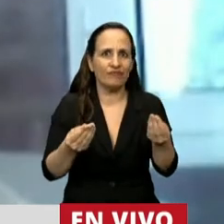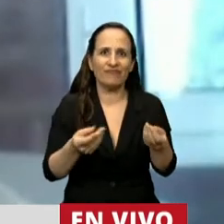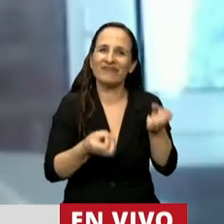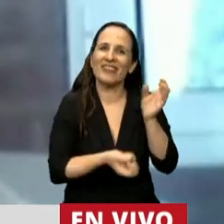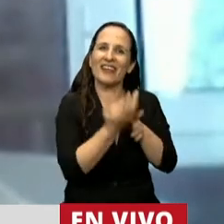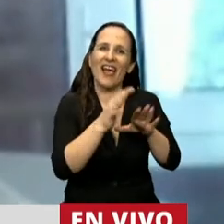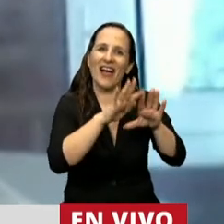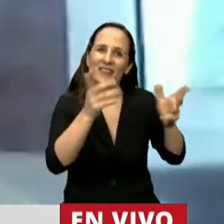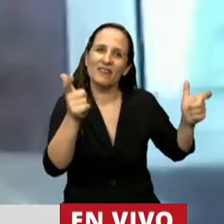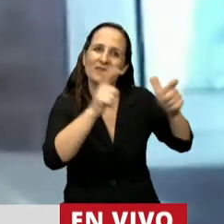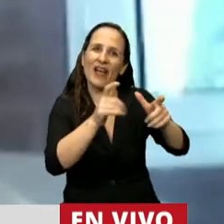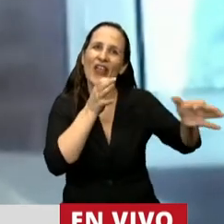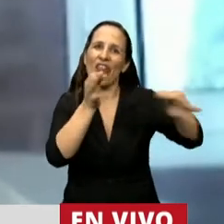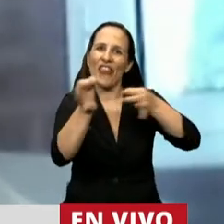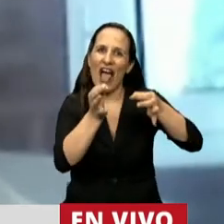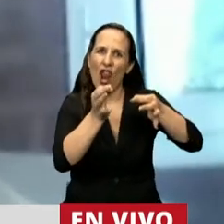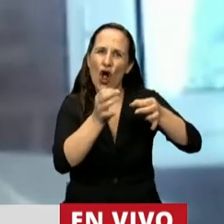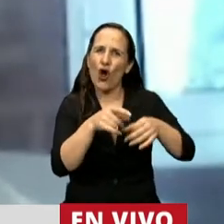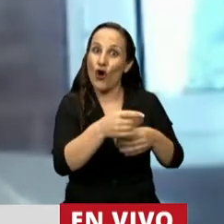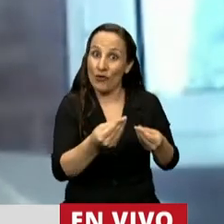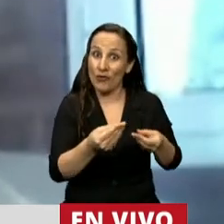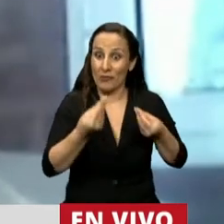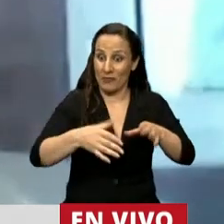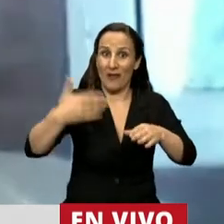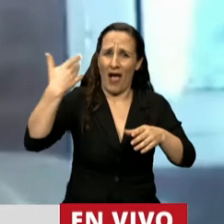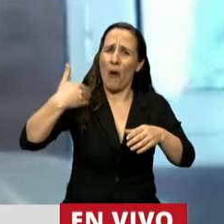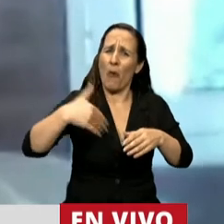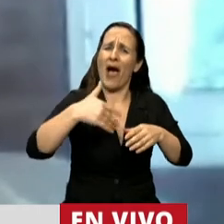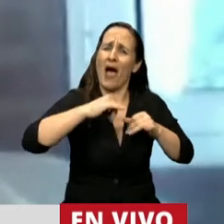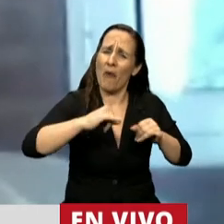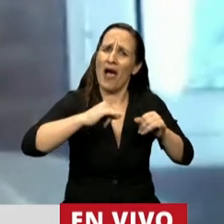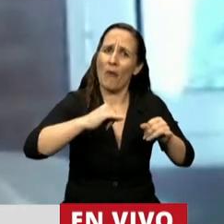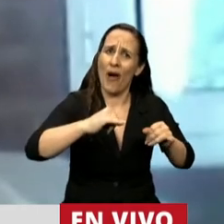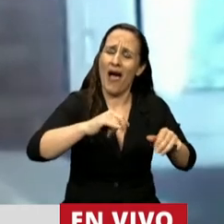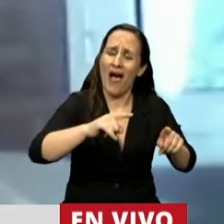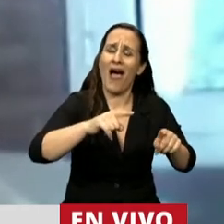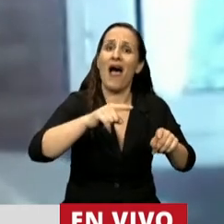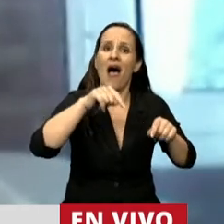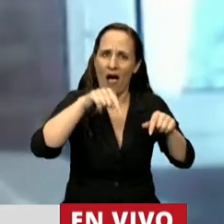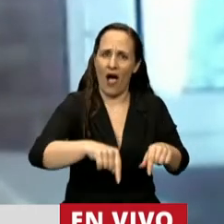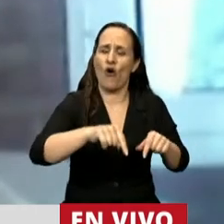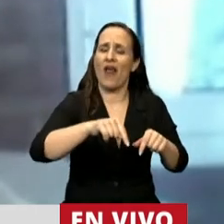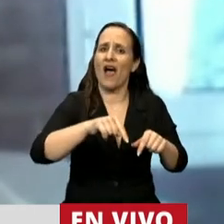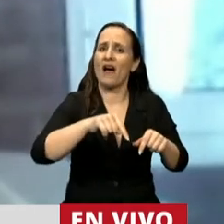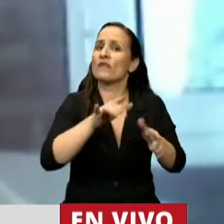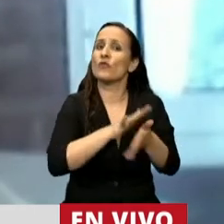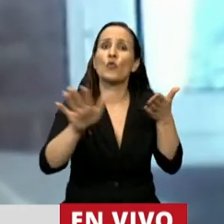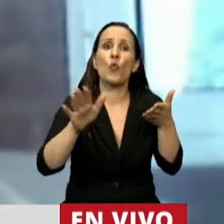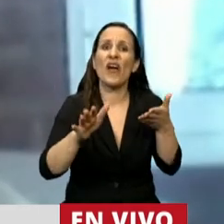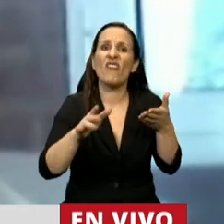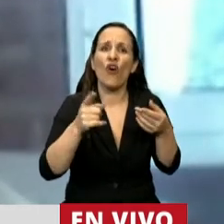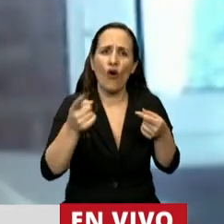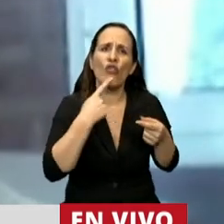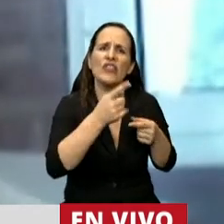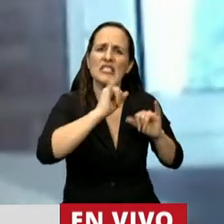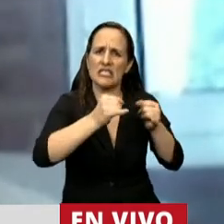mesa de diálogo. Mesa de diálogo que viene desde el principio de año anunciándose y que en esta oportunidad la novedad es que dijeron